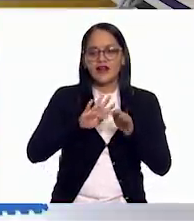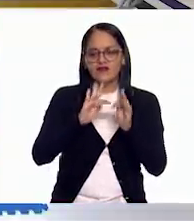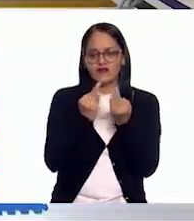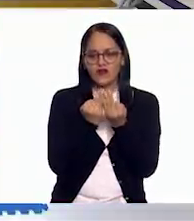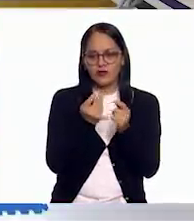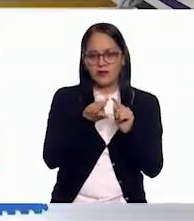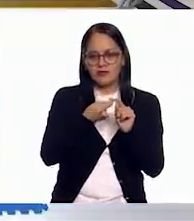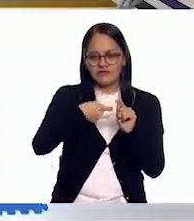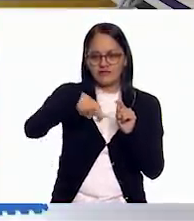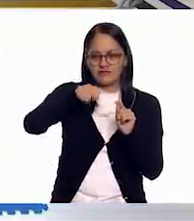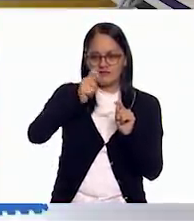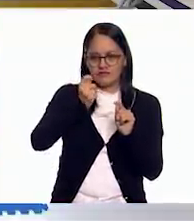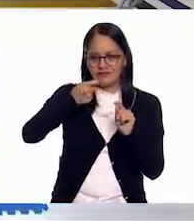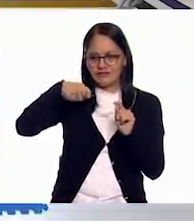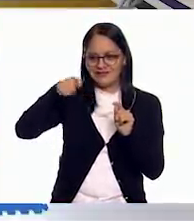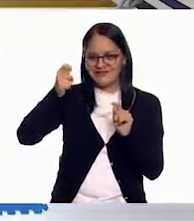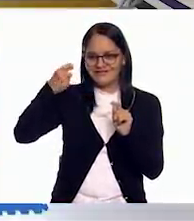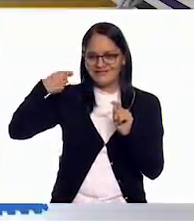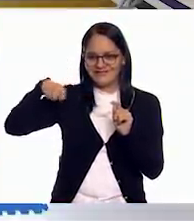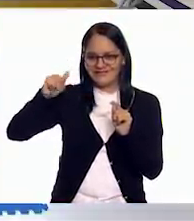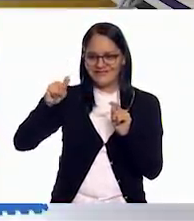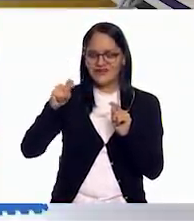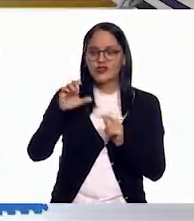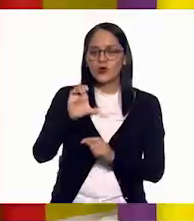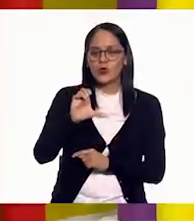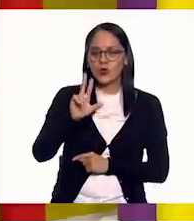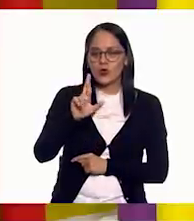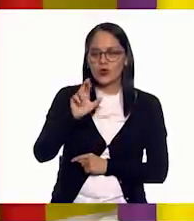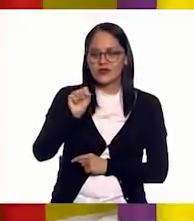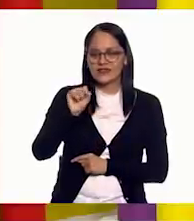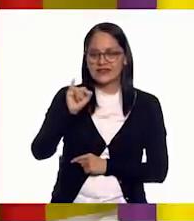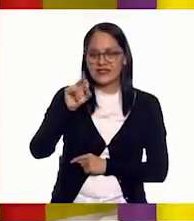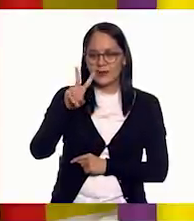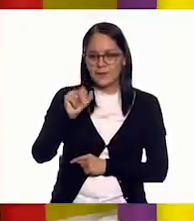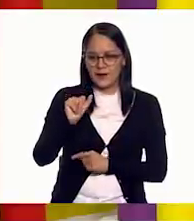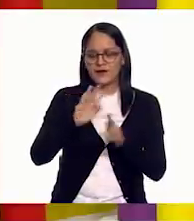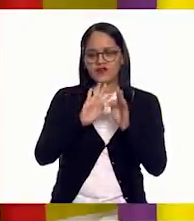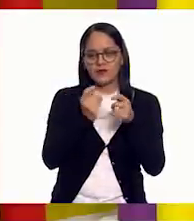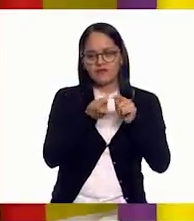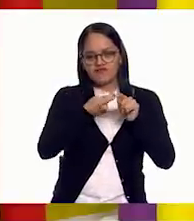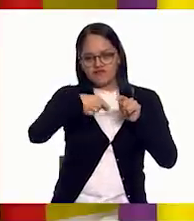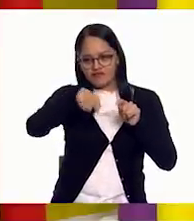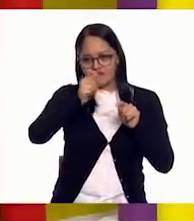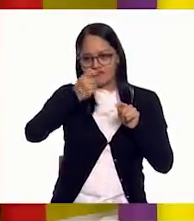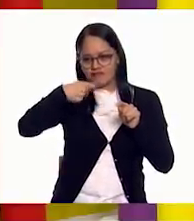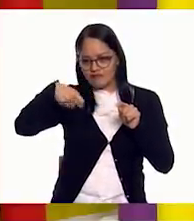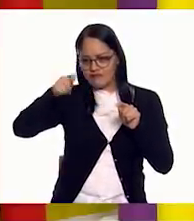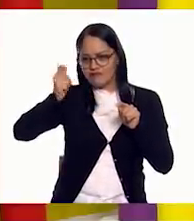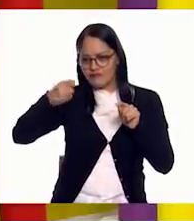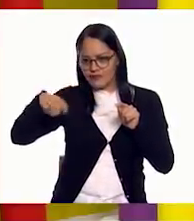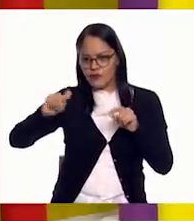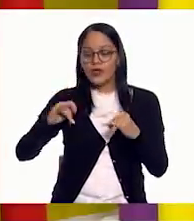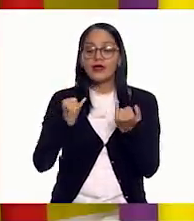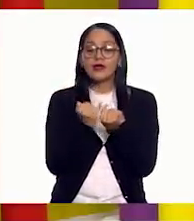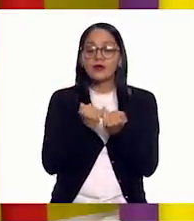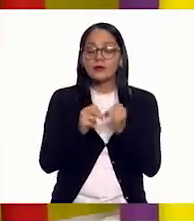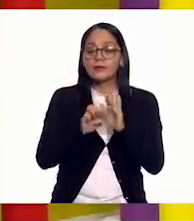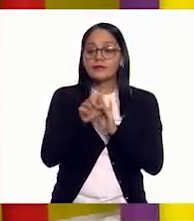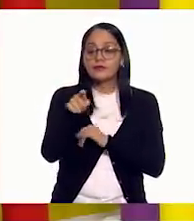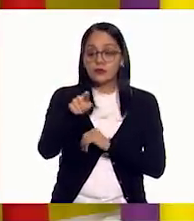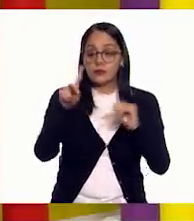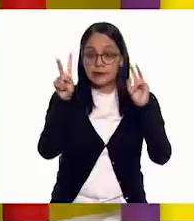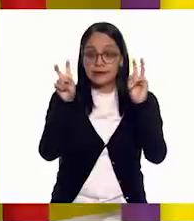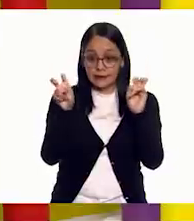Manuscrita o cursiva. O cursiva. Y aquí voy a comentar algo. Cuando se escribe un título... Sí.